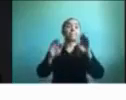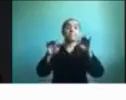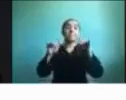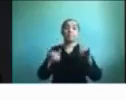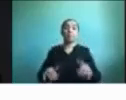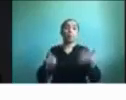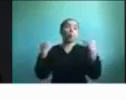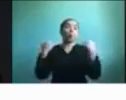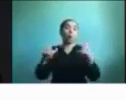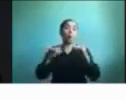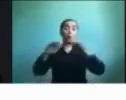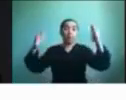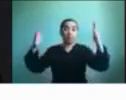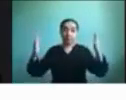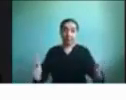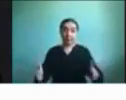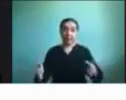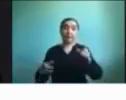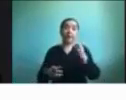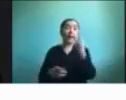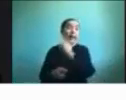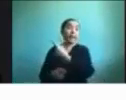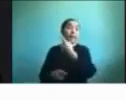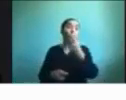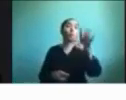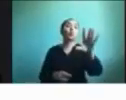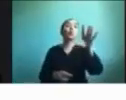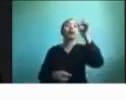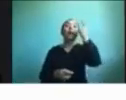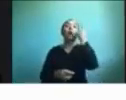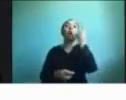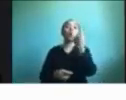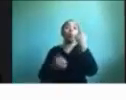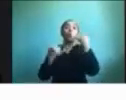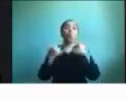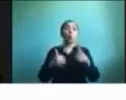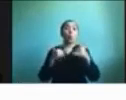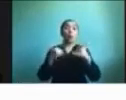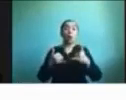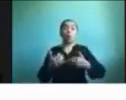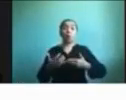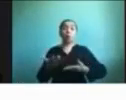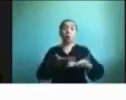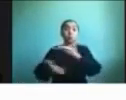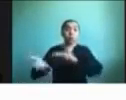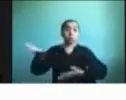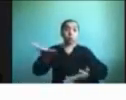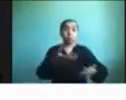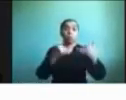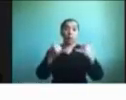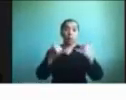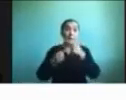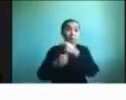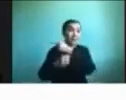cada día cada miembro de la familia puede elegir un juego de mesa y lo puedan jugar durante esa semana